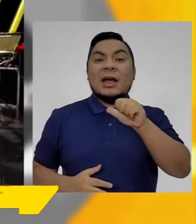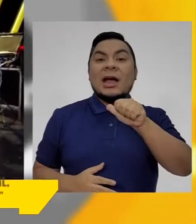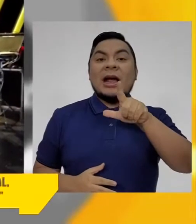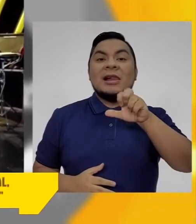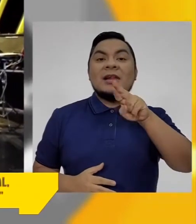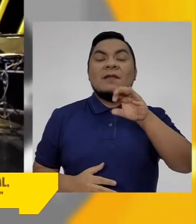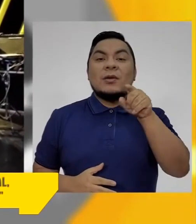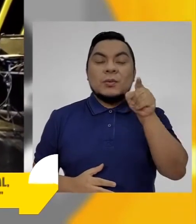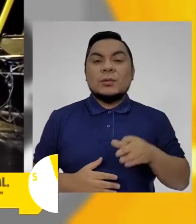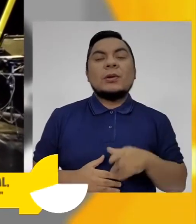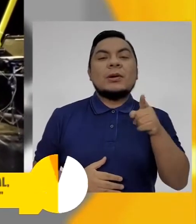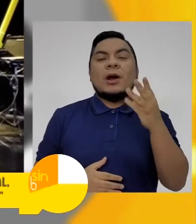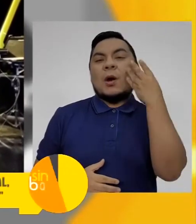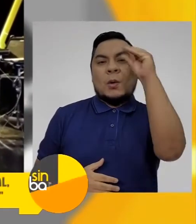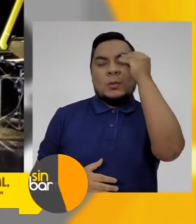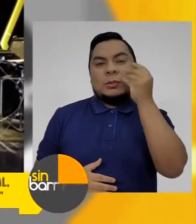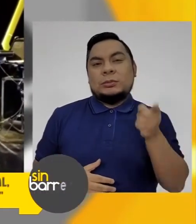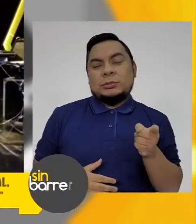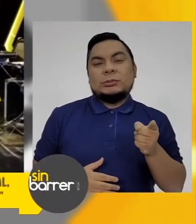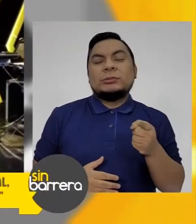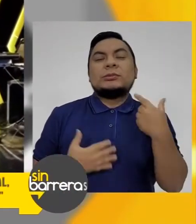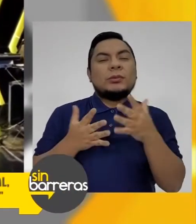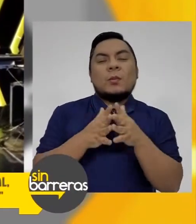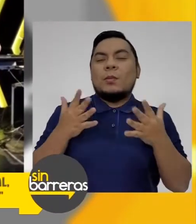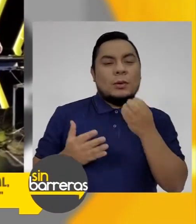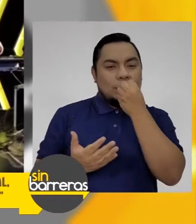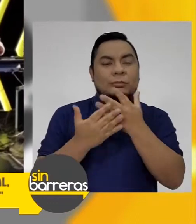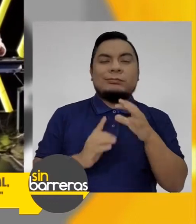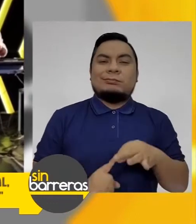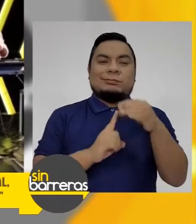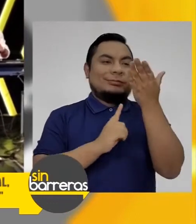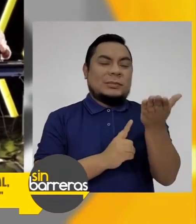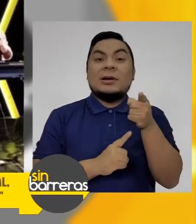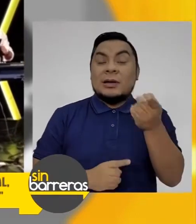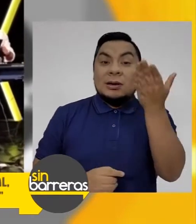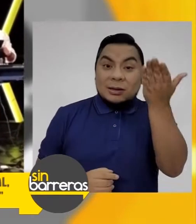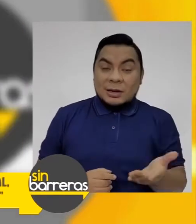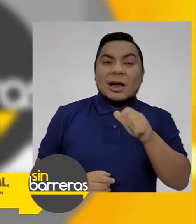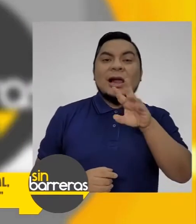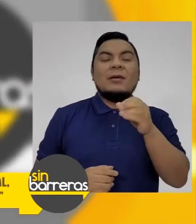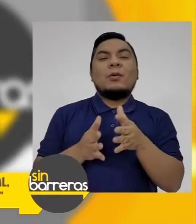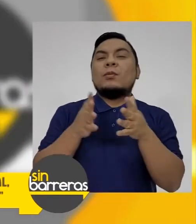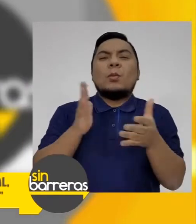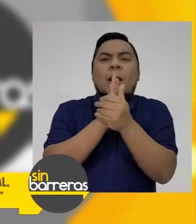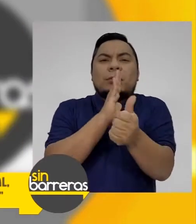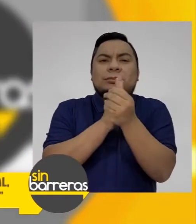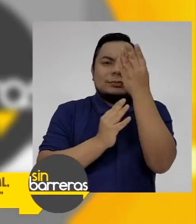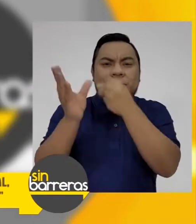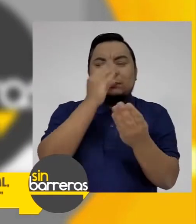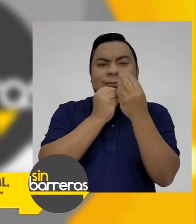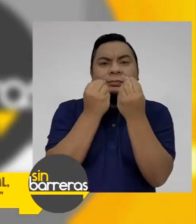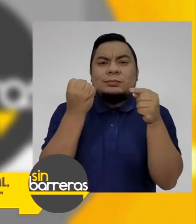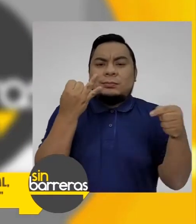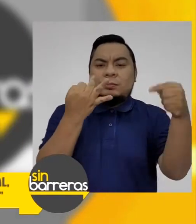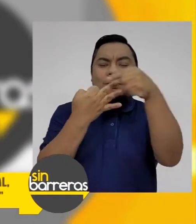Álvaro Toledo un chico totalmente excepcional. Es un chico con muchas habilidades,